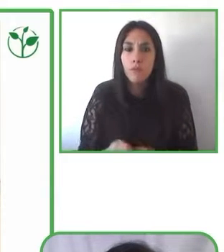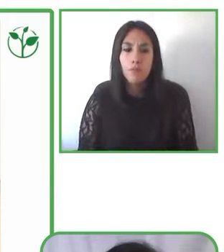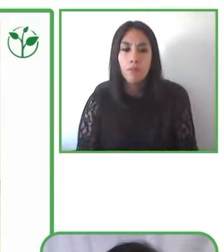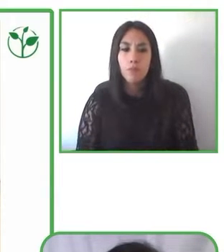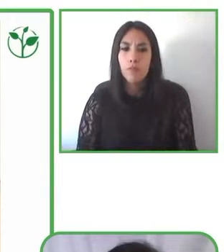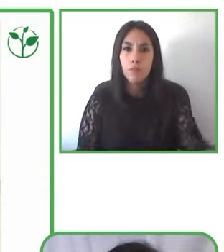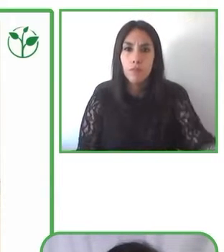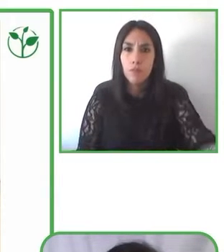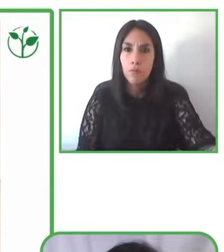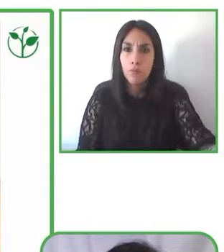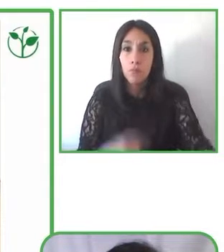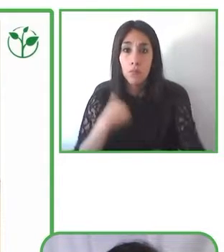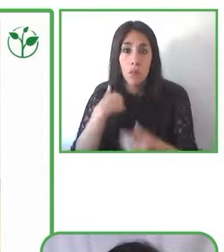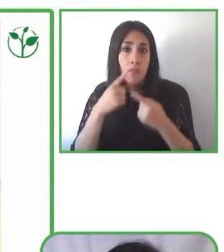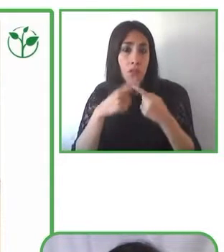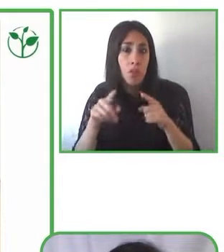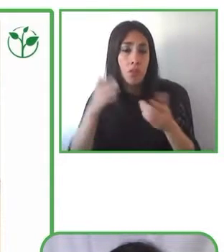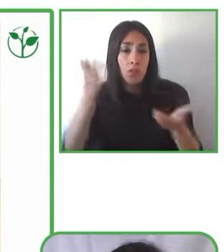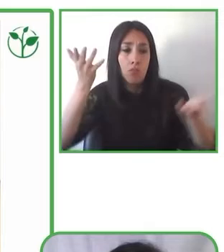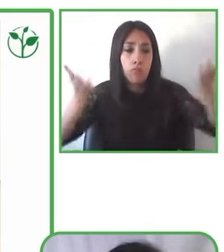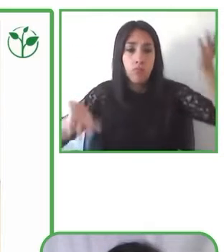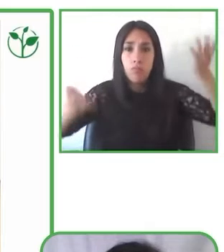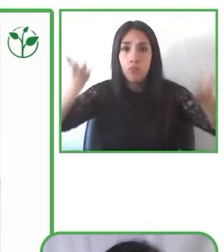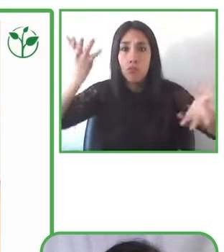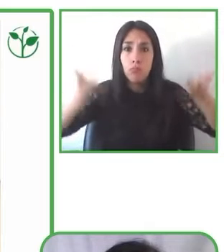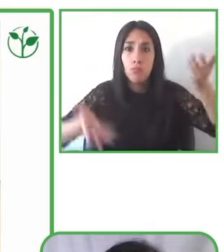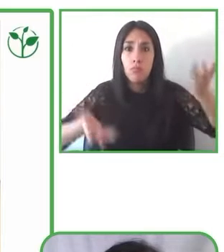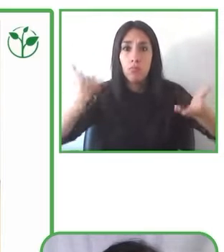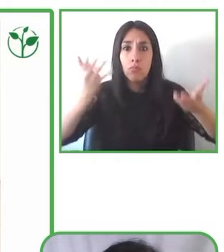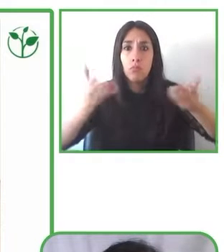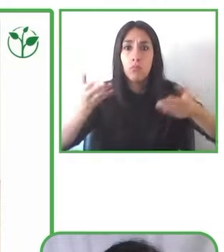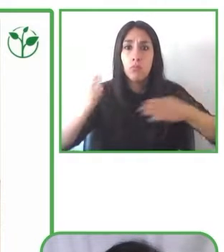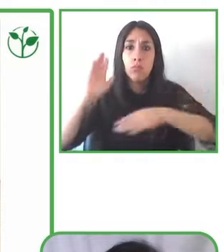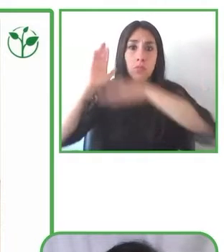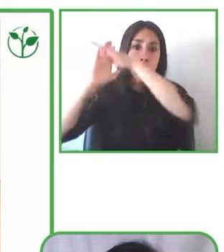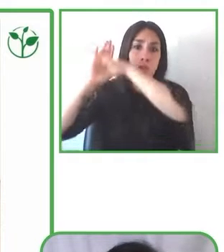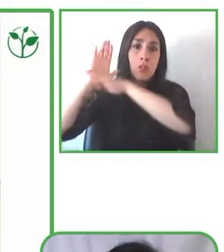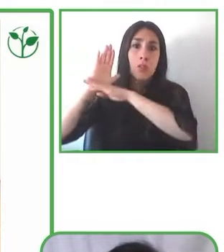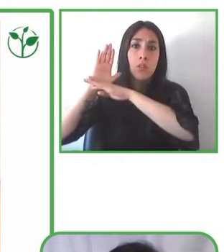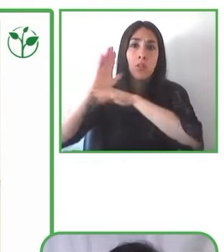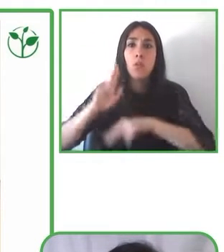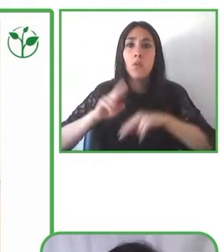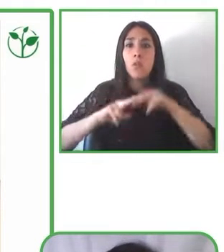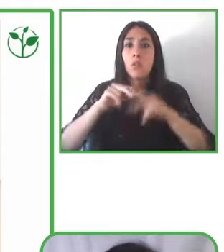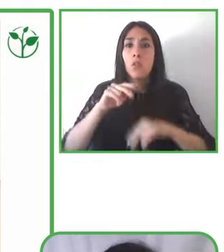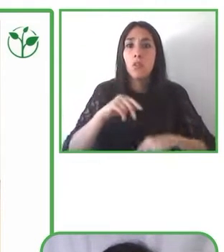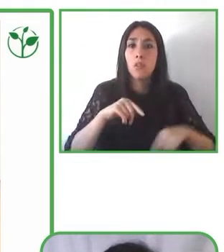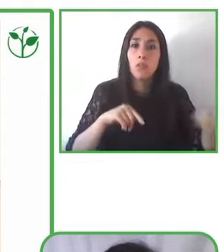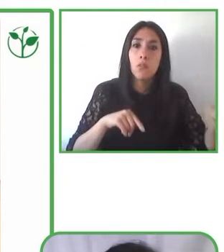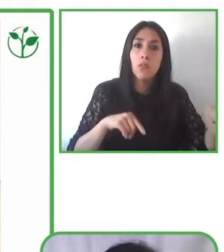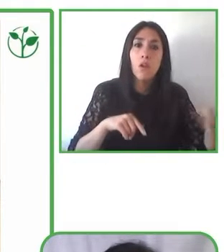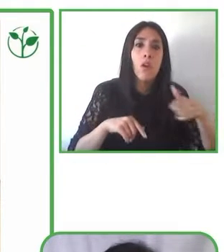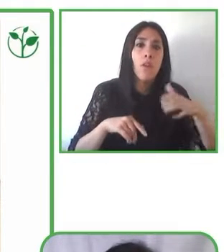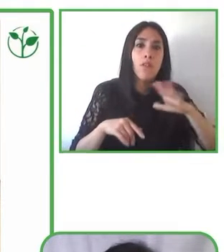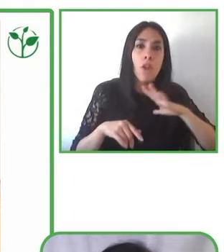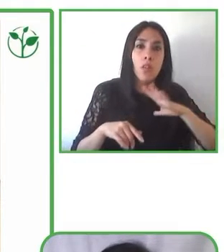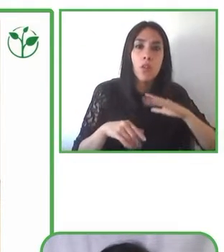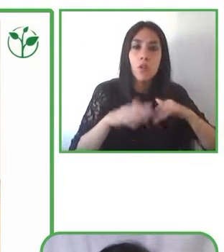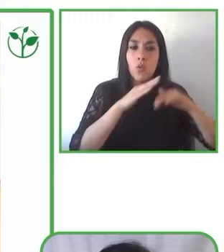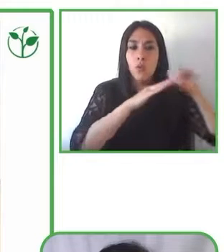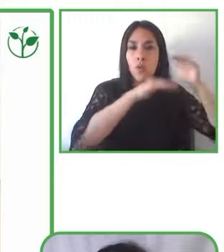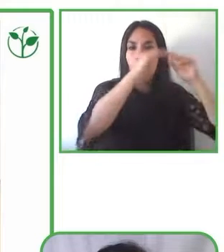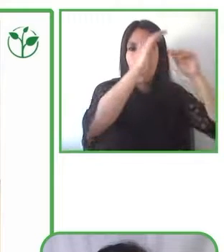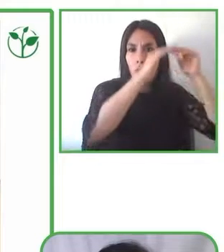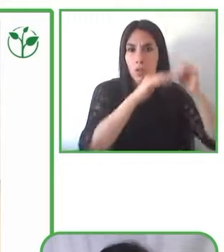a partir de la accesibilidad y tomando estos conocimientos como una base fundamental para